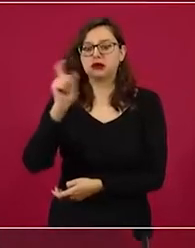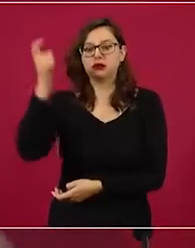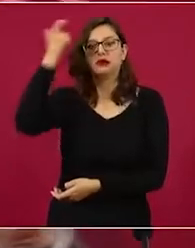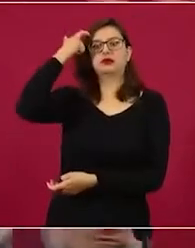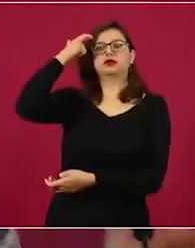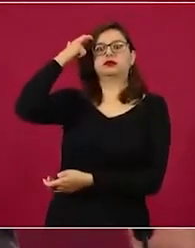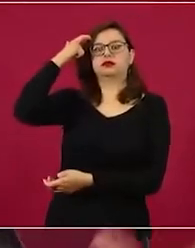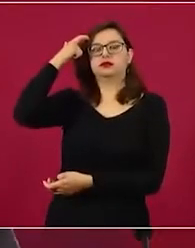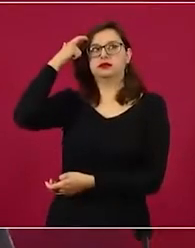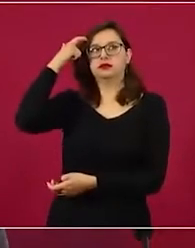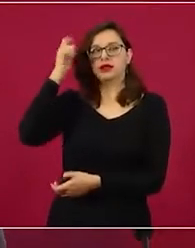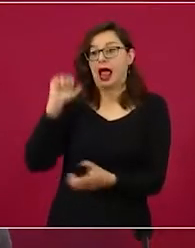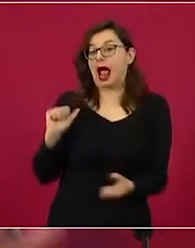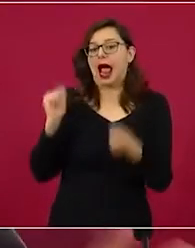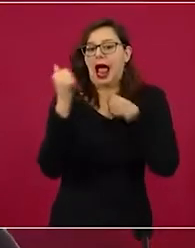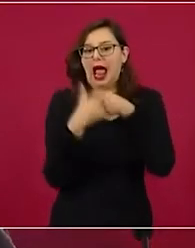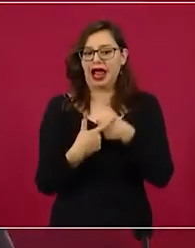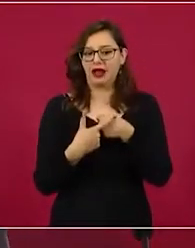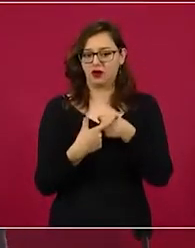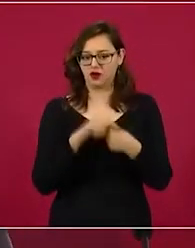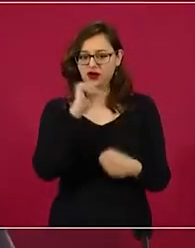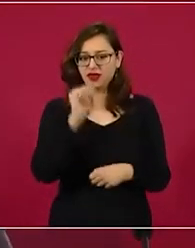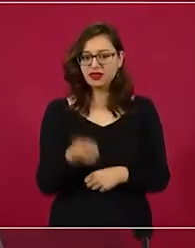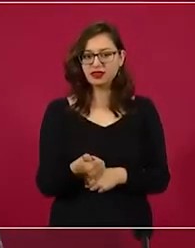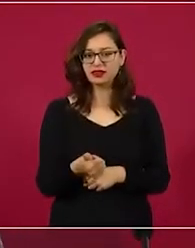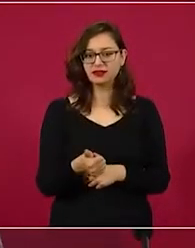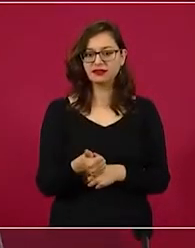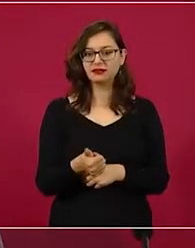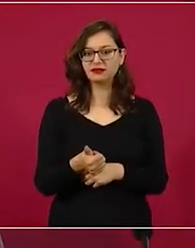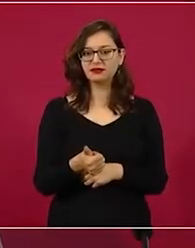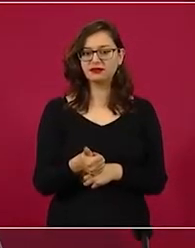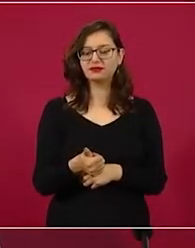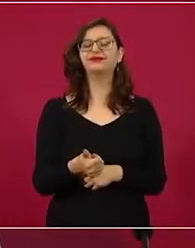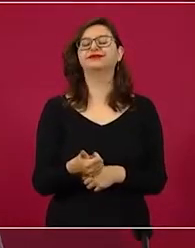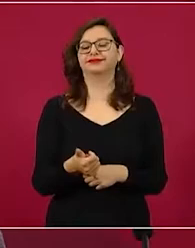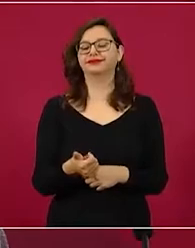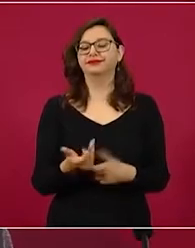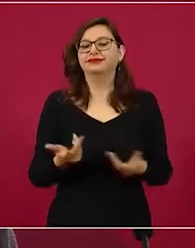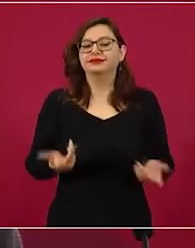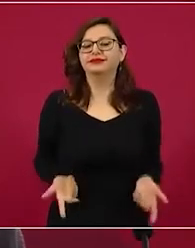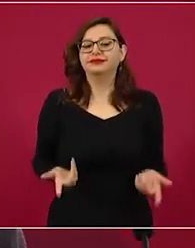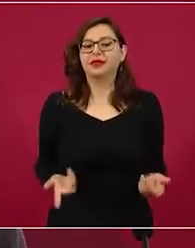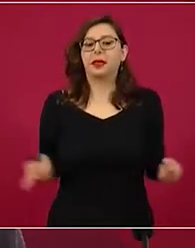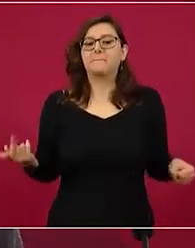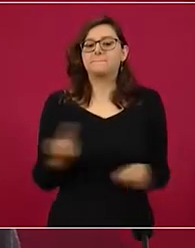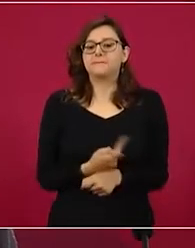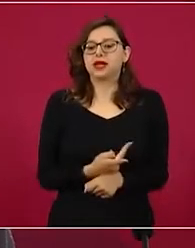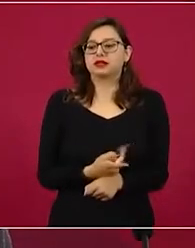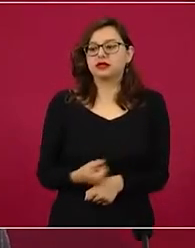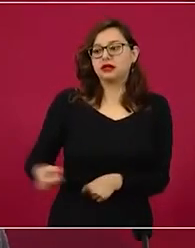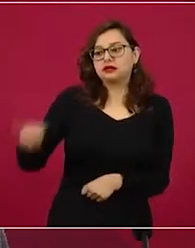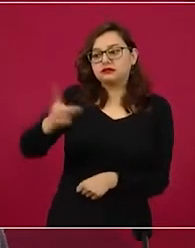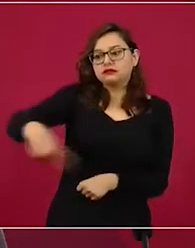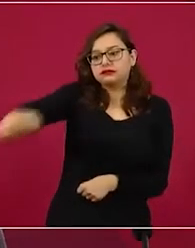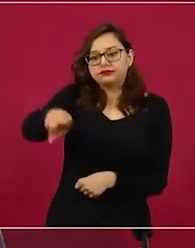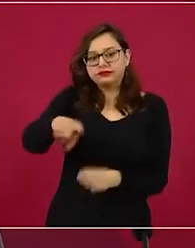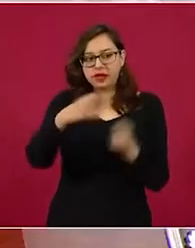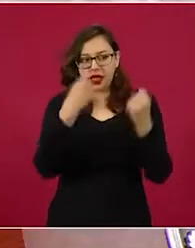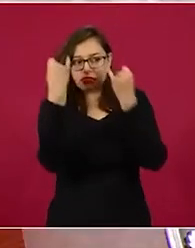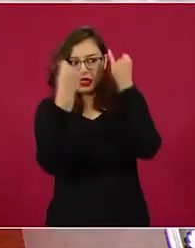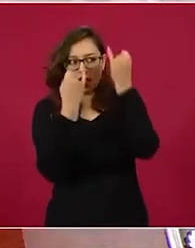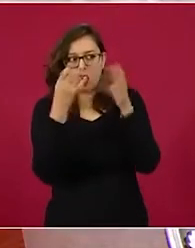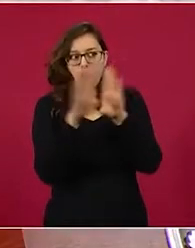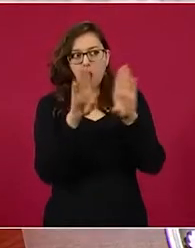Arman todo eso para debilitar la